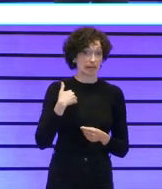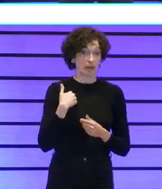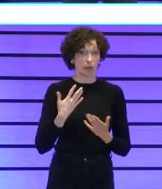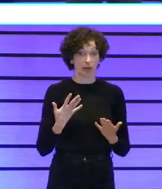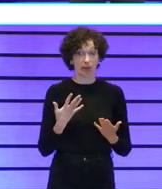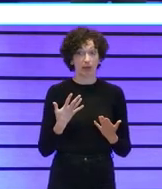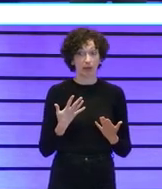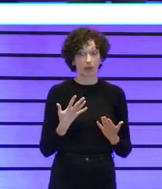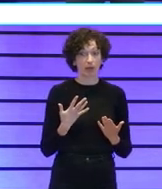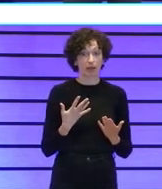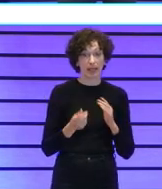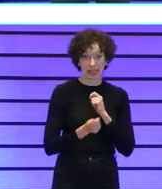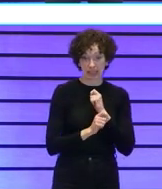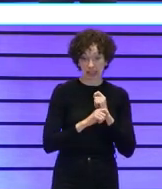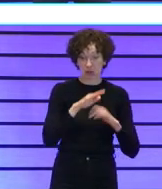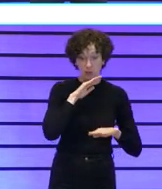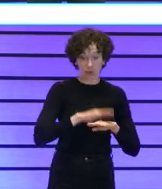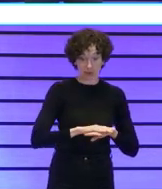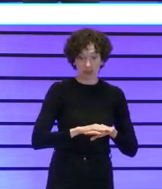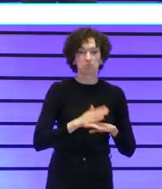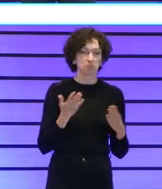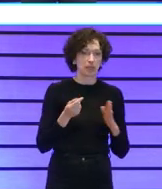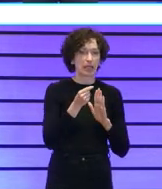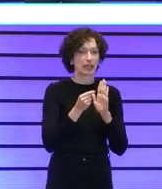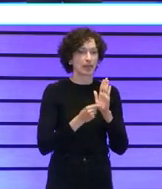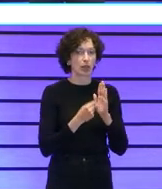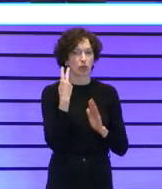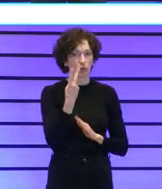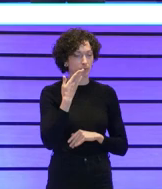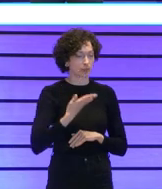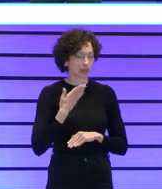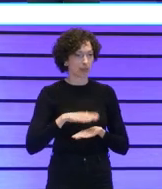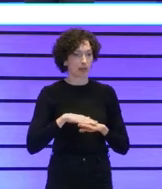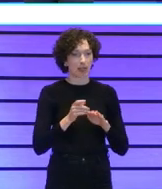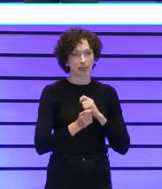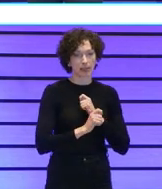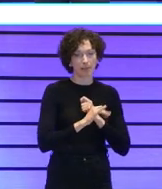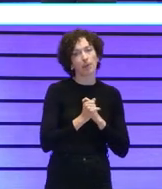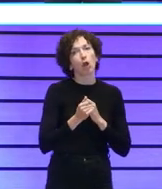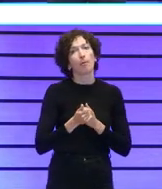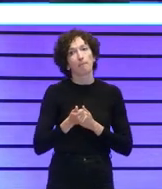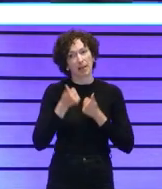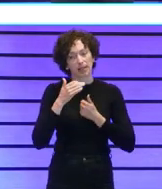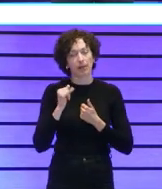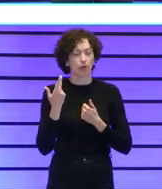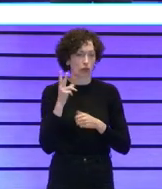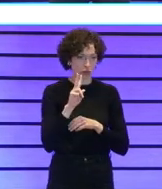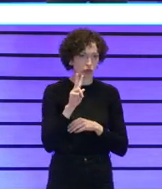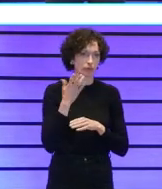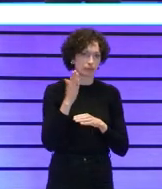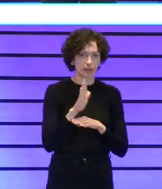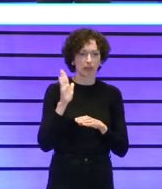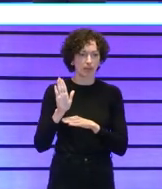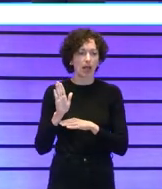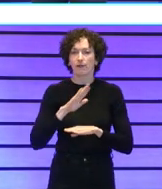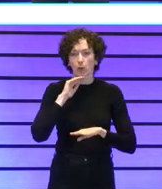cumplir con la estrategia y bueno teníamos dos indicadores claves para la estrategia bueno teníamos mucho más pero os enseño dos bueno pues los cumplimos de